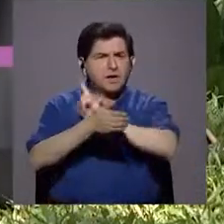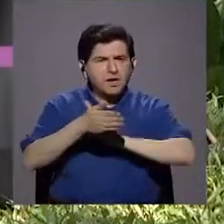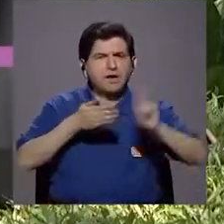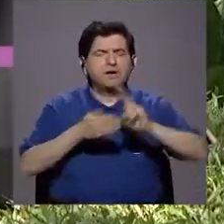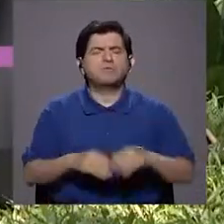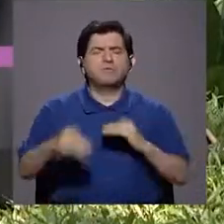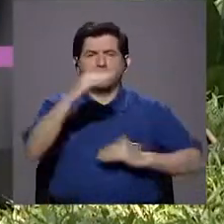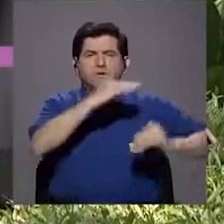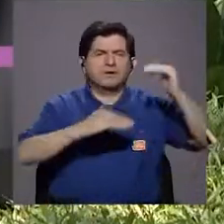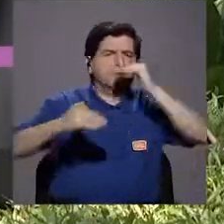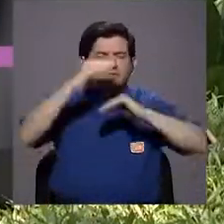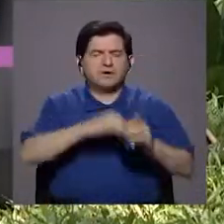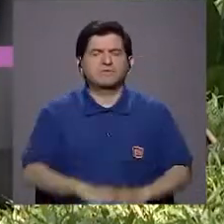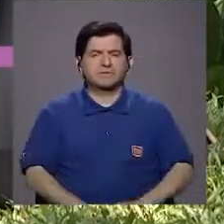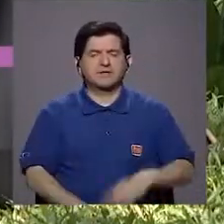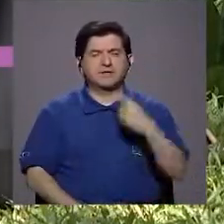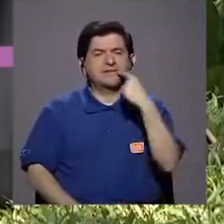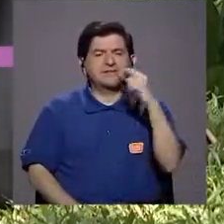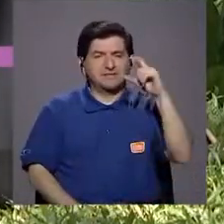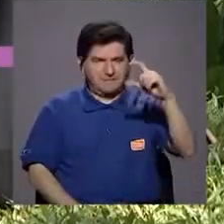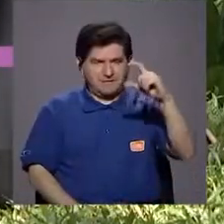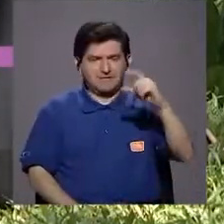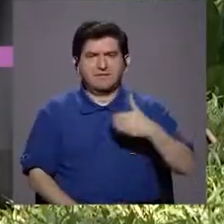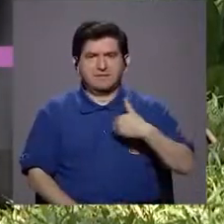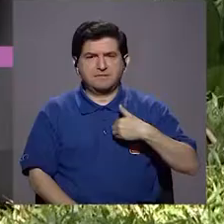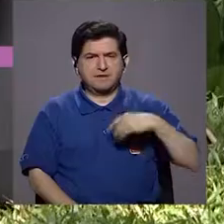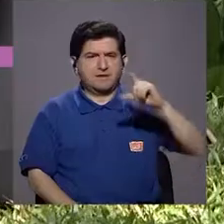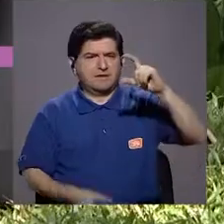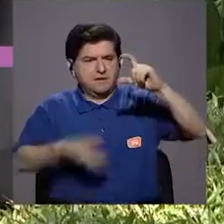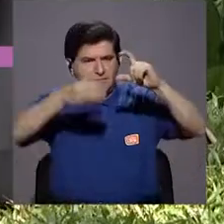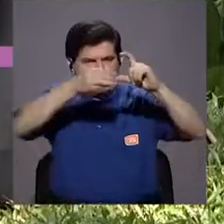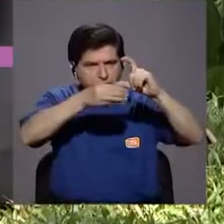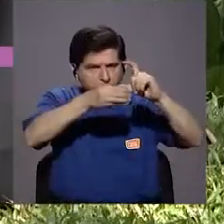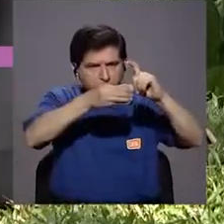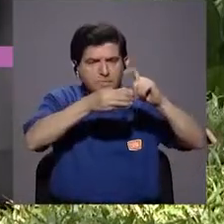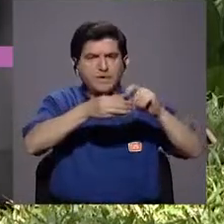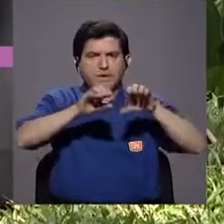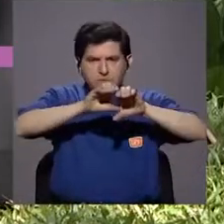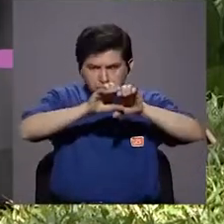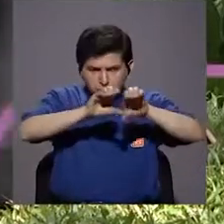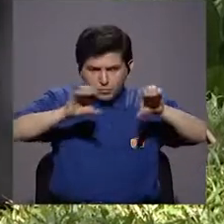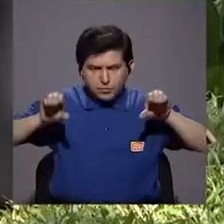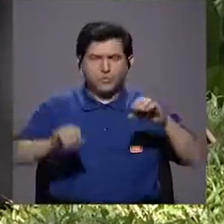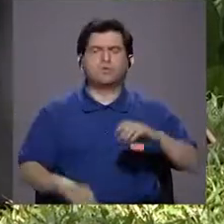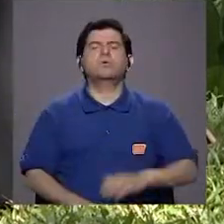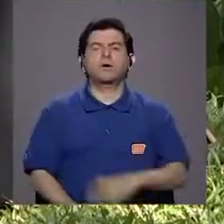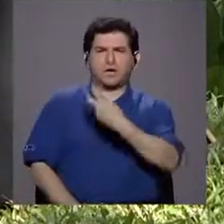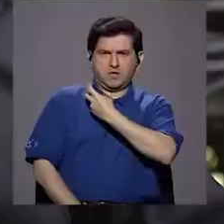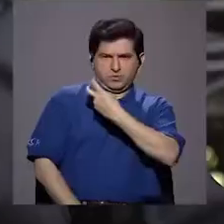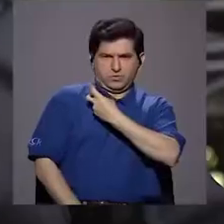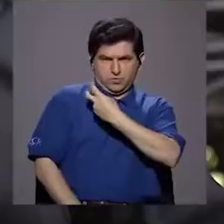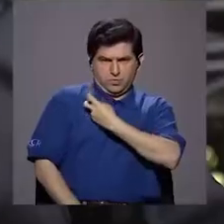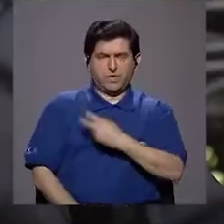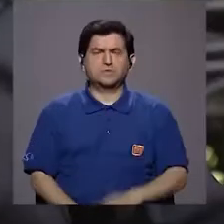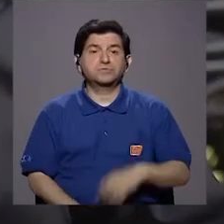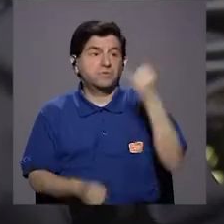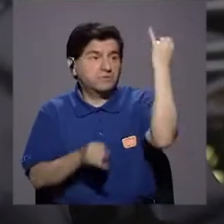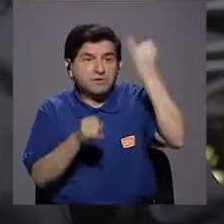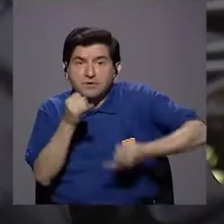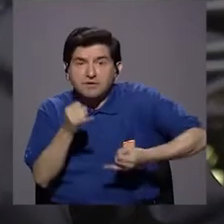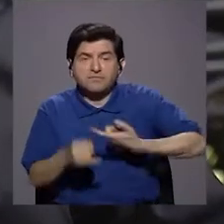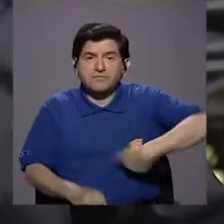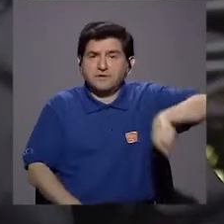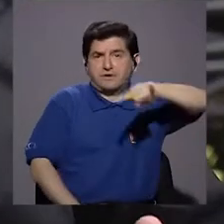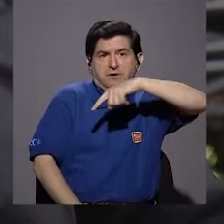universidad y en la facultad, ¿no? Que un diente está pegado a un periodonto, el periodonto está en un hueso cubierto por encía y ahí finalmente